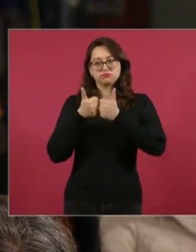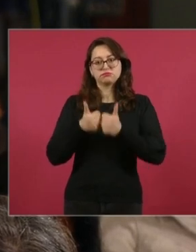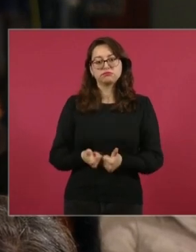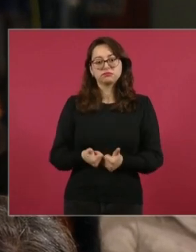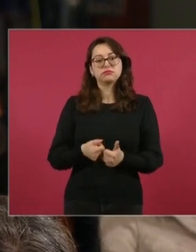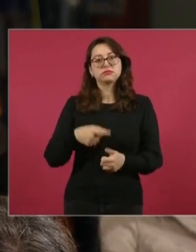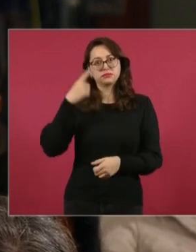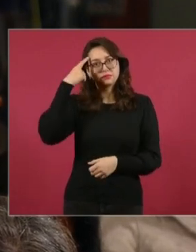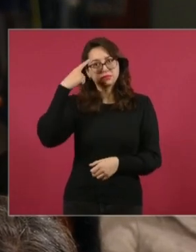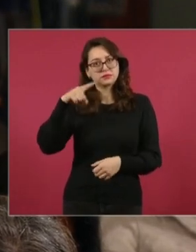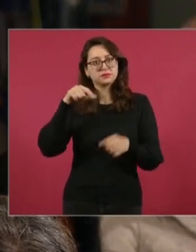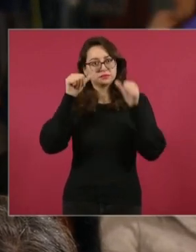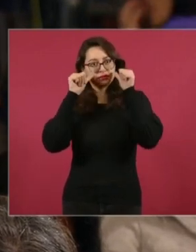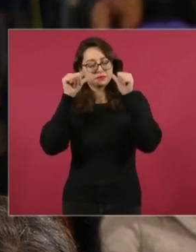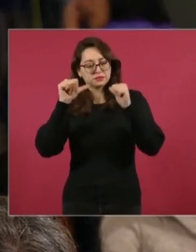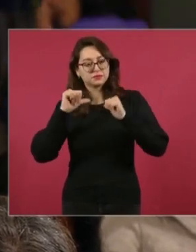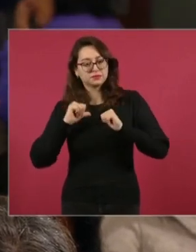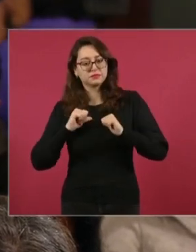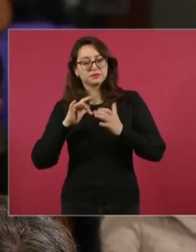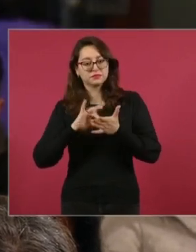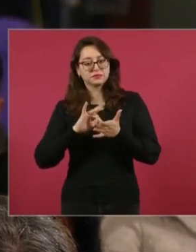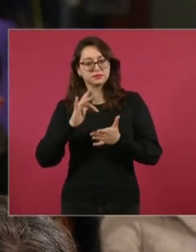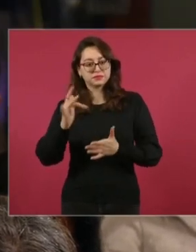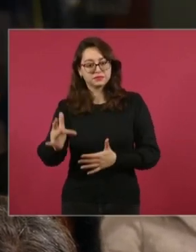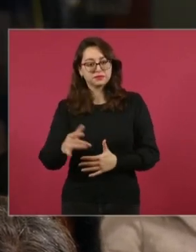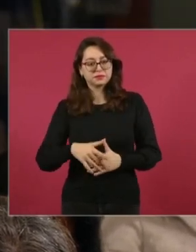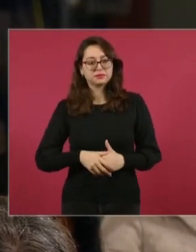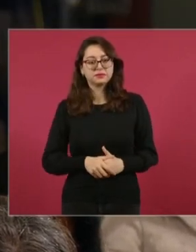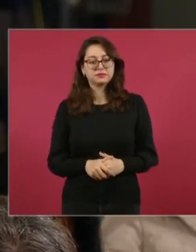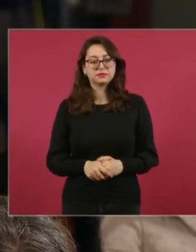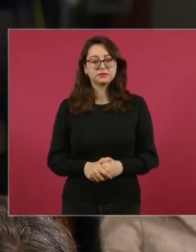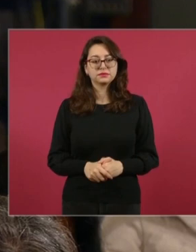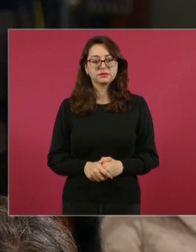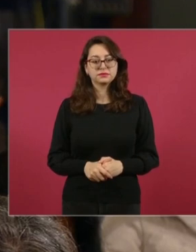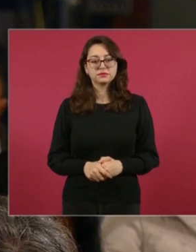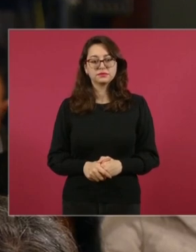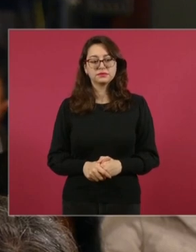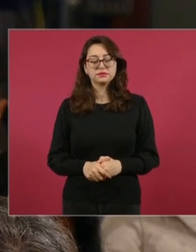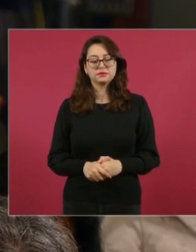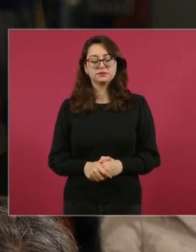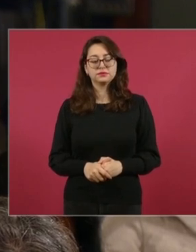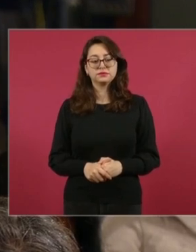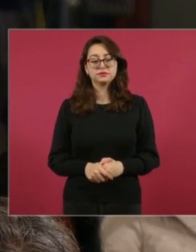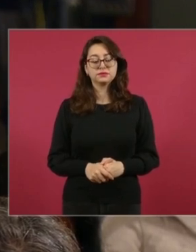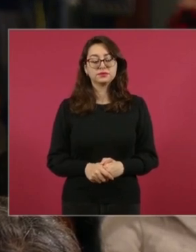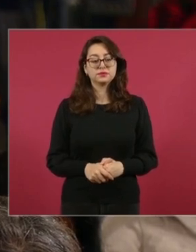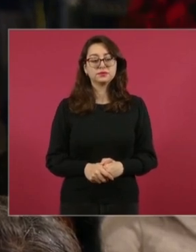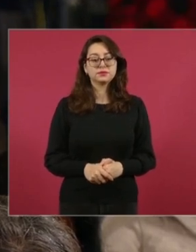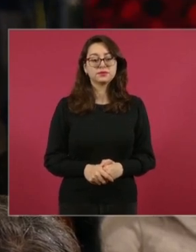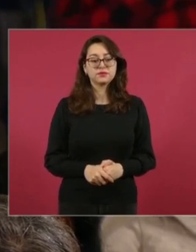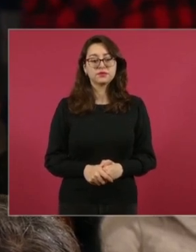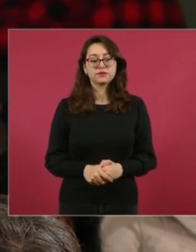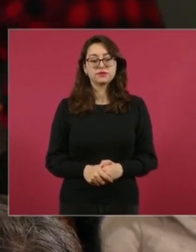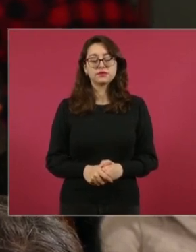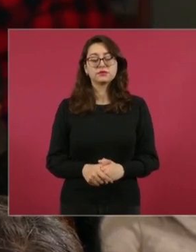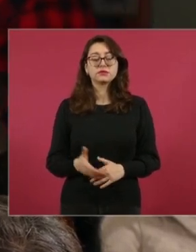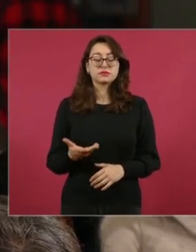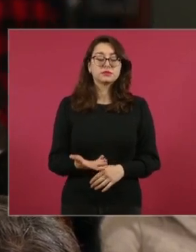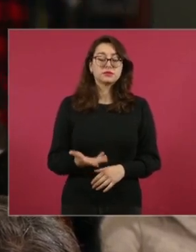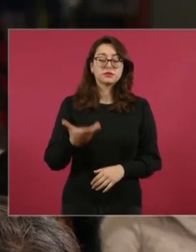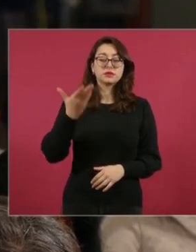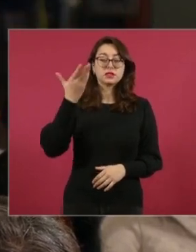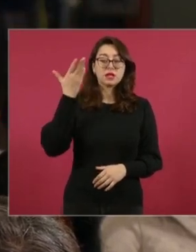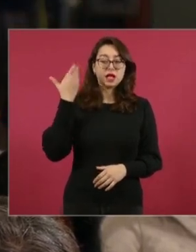El Frente Estatal Magisterial, que ya una ocasión aquí se presentó y se informó para que se le